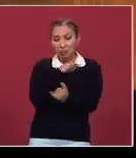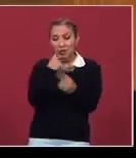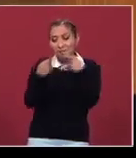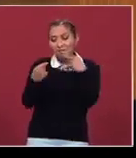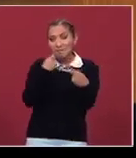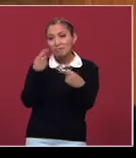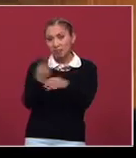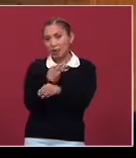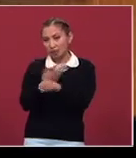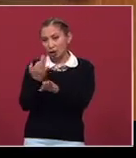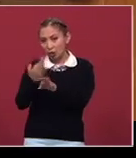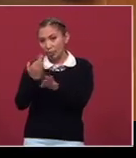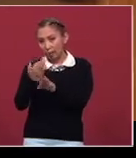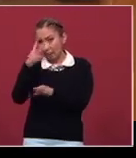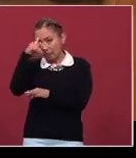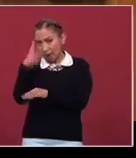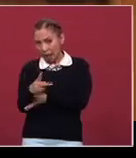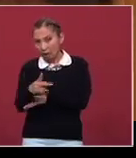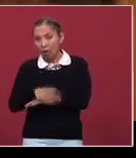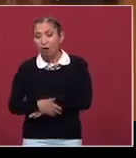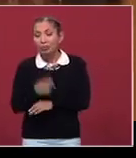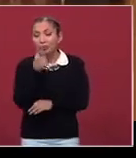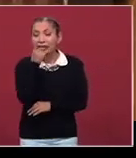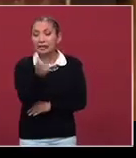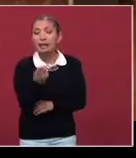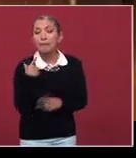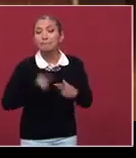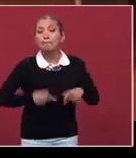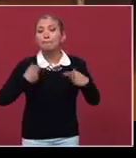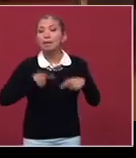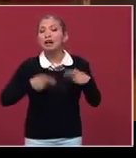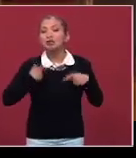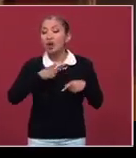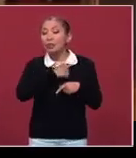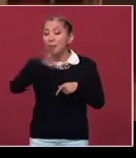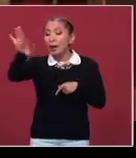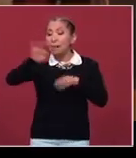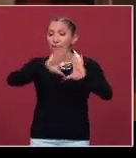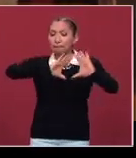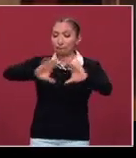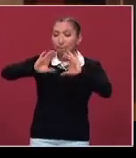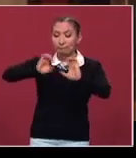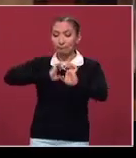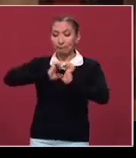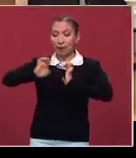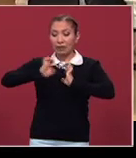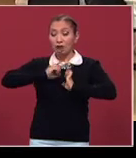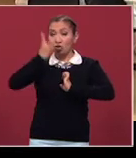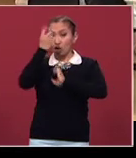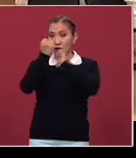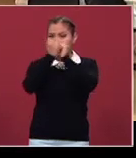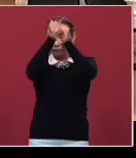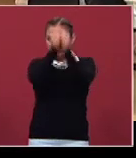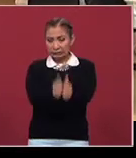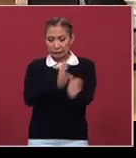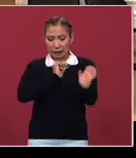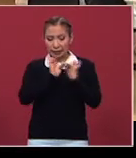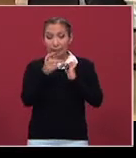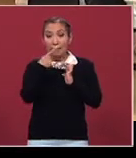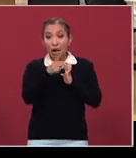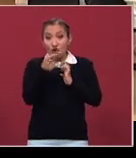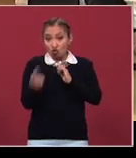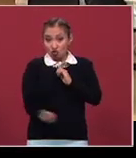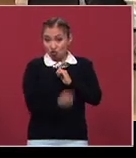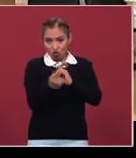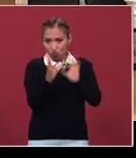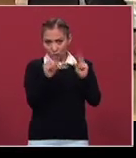de lo que está haciendo ahora en México, dice, gente que tendrá capacitación militar para estar cuando menos dos años en el ejército, pero que no será